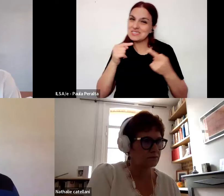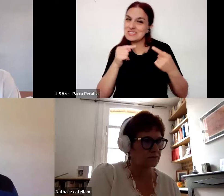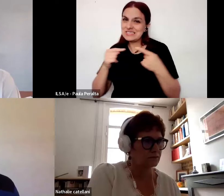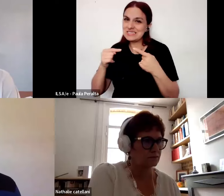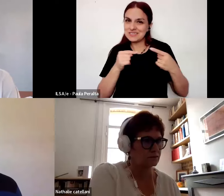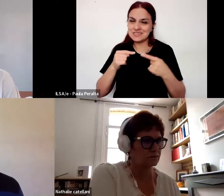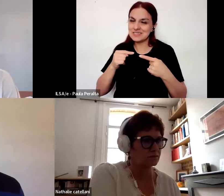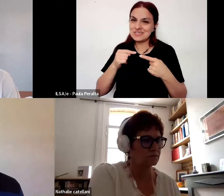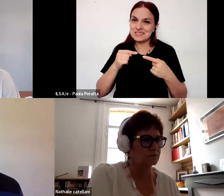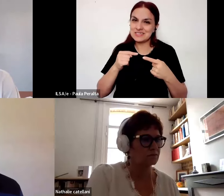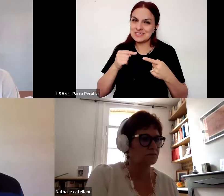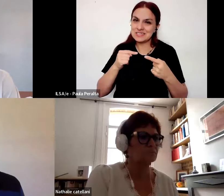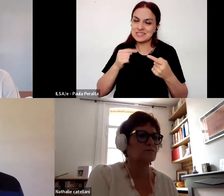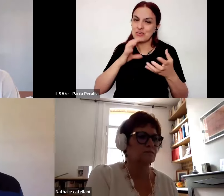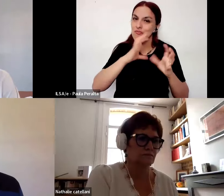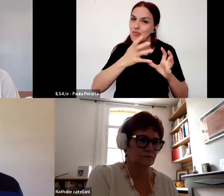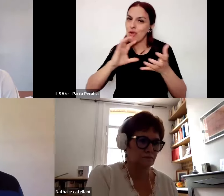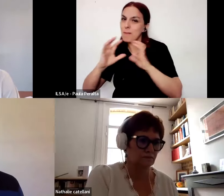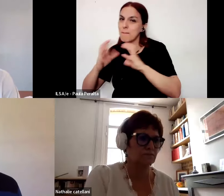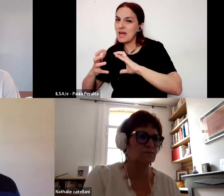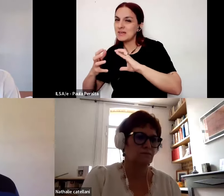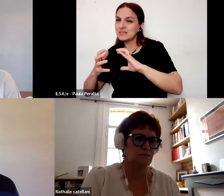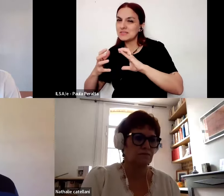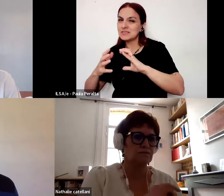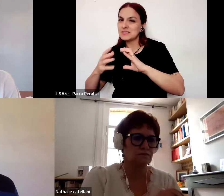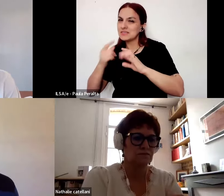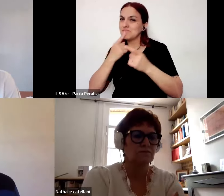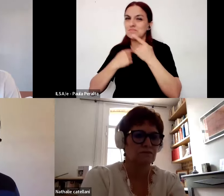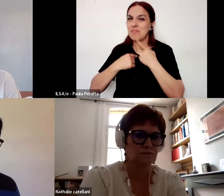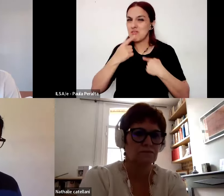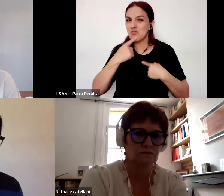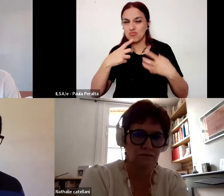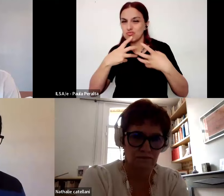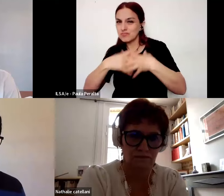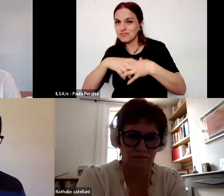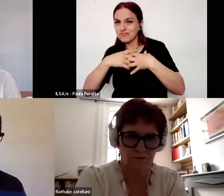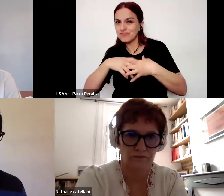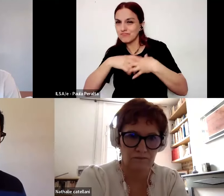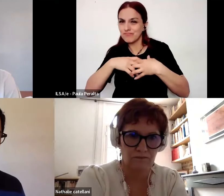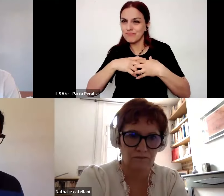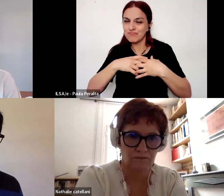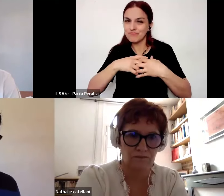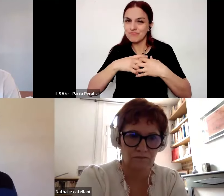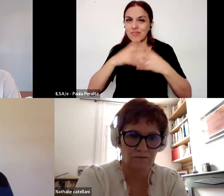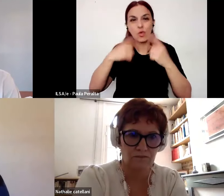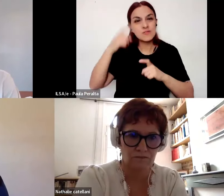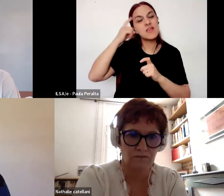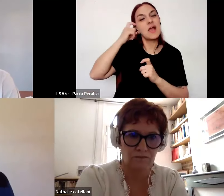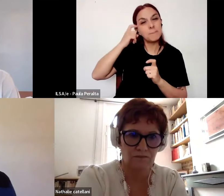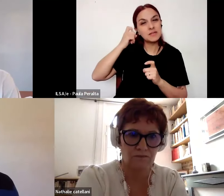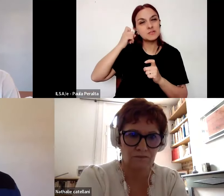los distintos modos de indagación y los distintos tipos de saberes que se producen